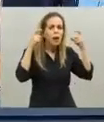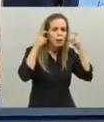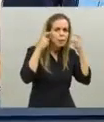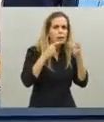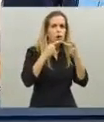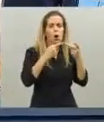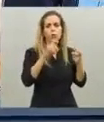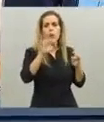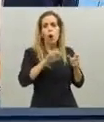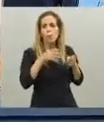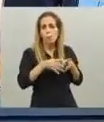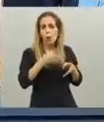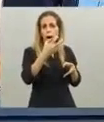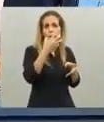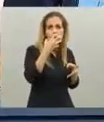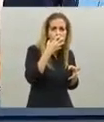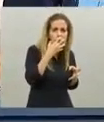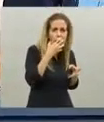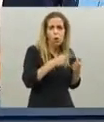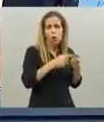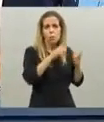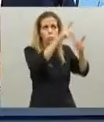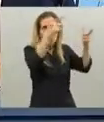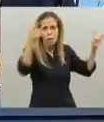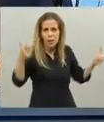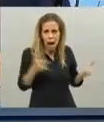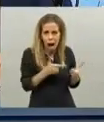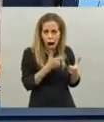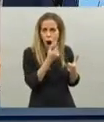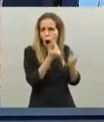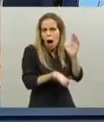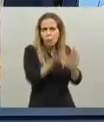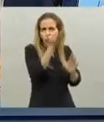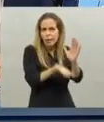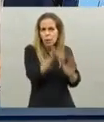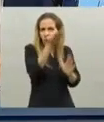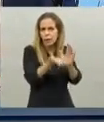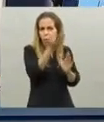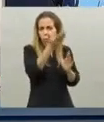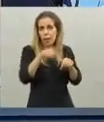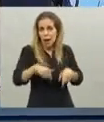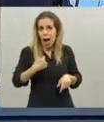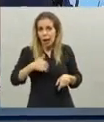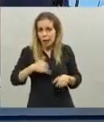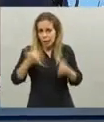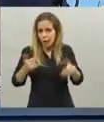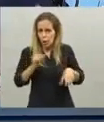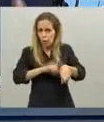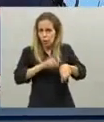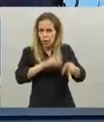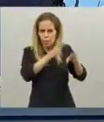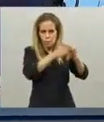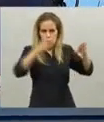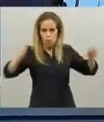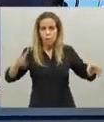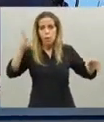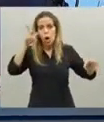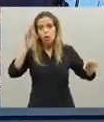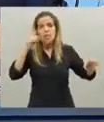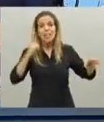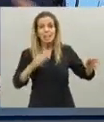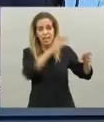o respiradores el crecimiento de los precios bueno hemos tenido tiempo por el aislamiento de